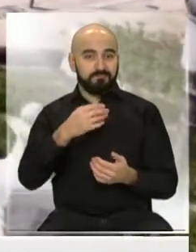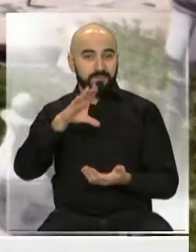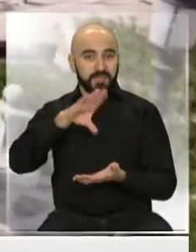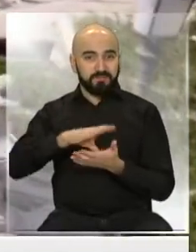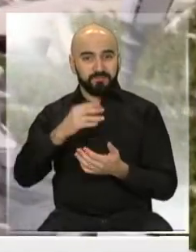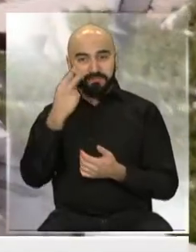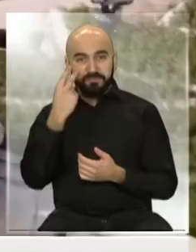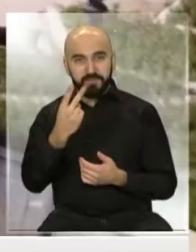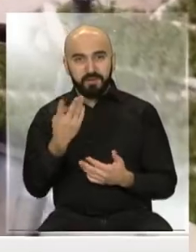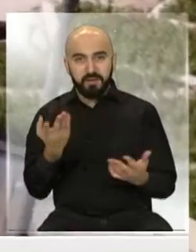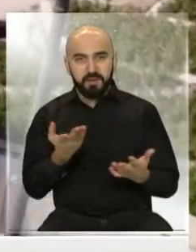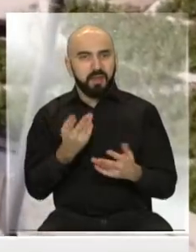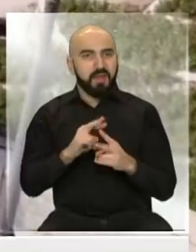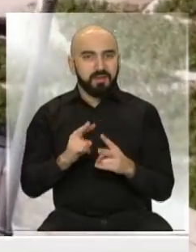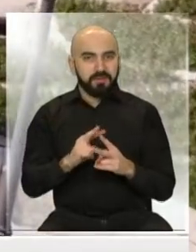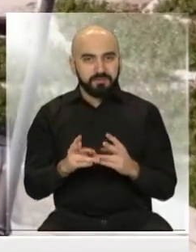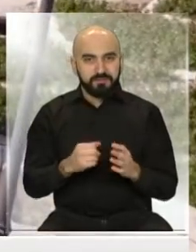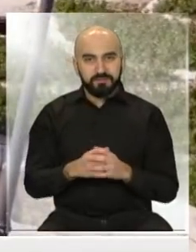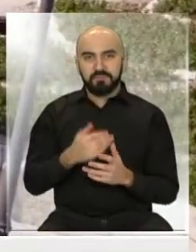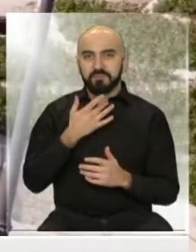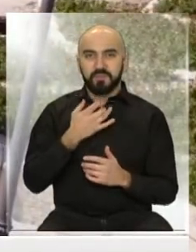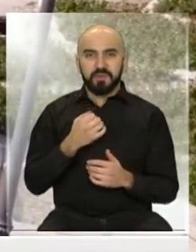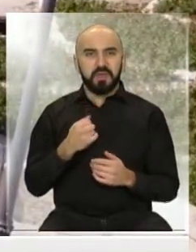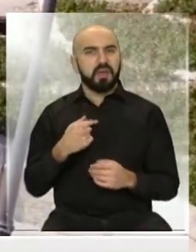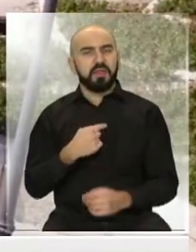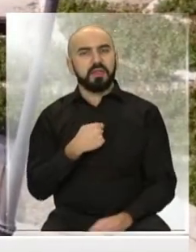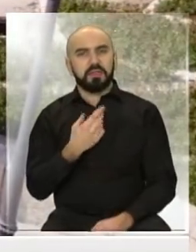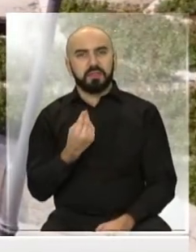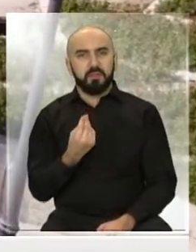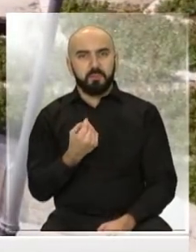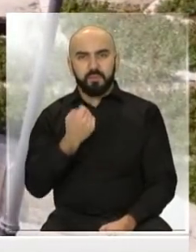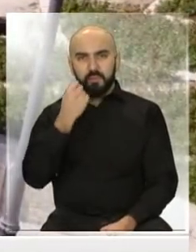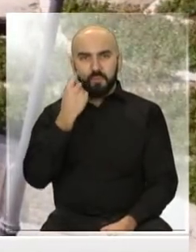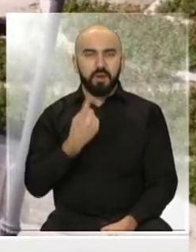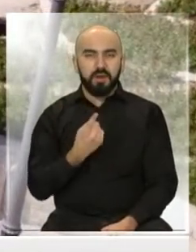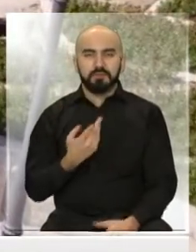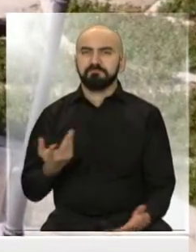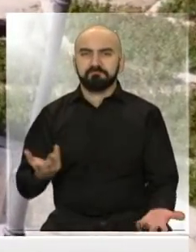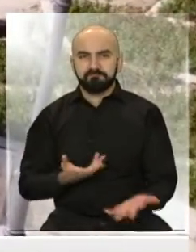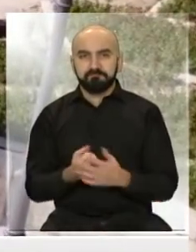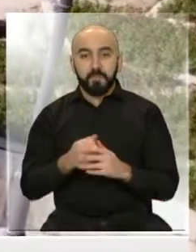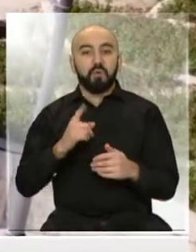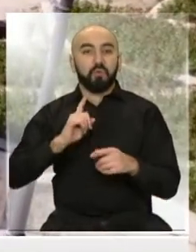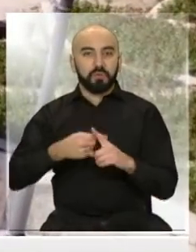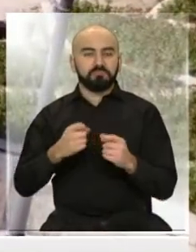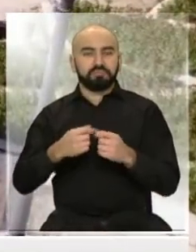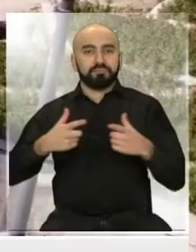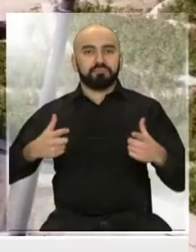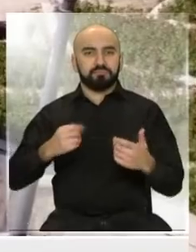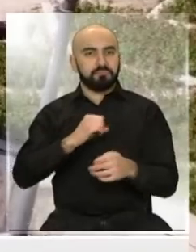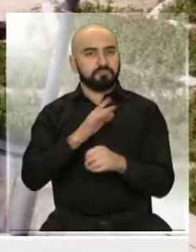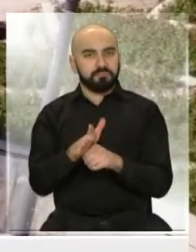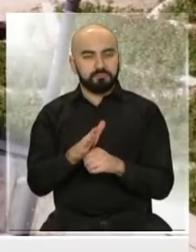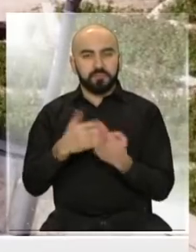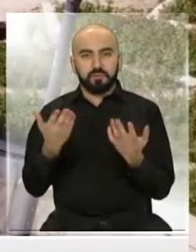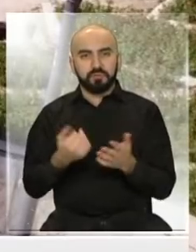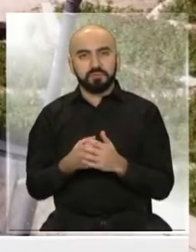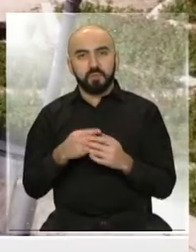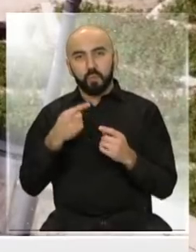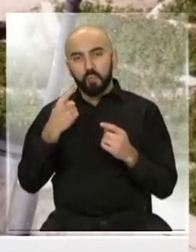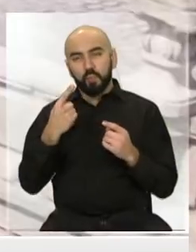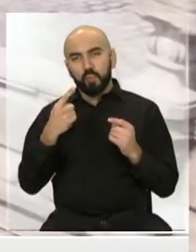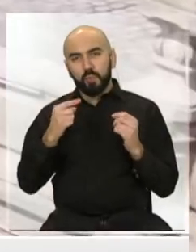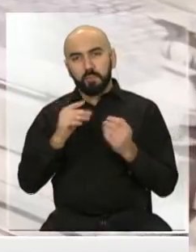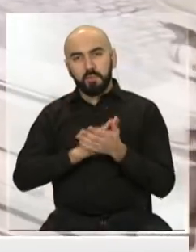responde a eso, porque, claro, que se teme que exista un rebrote. Por lo tanto, cuando uno toma atención